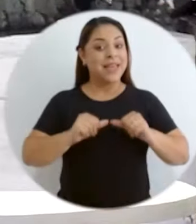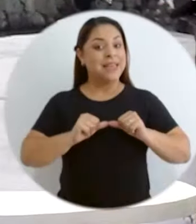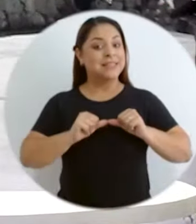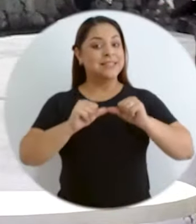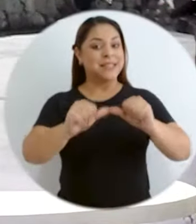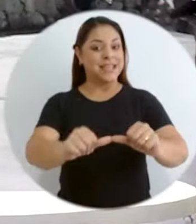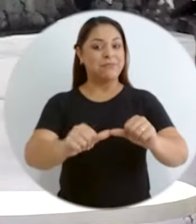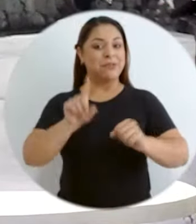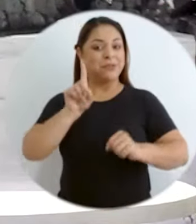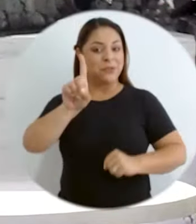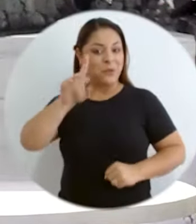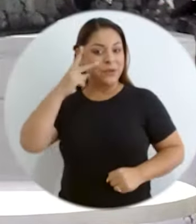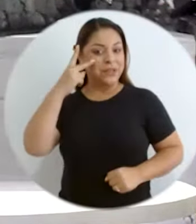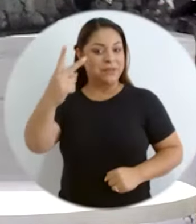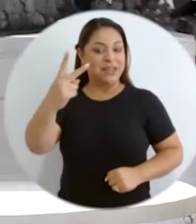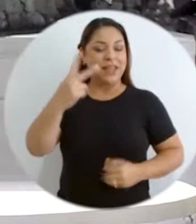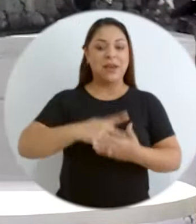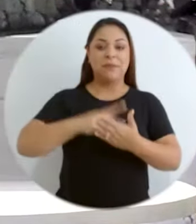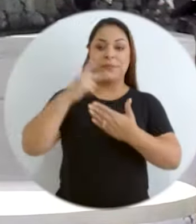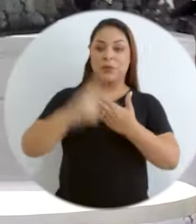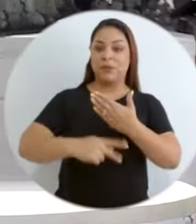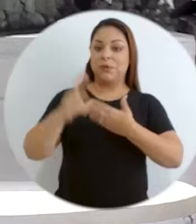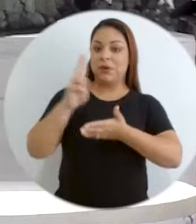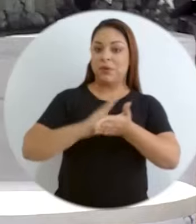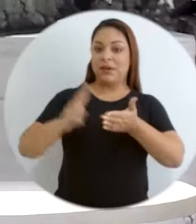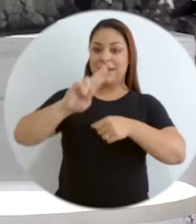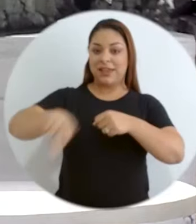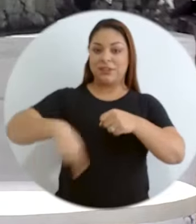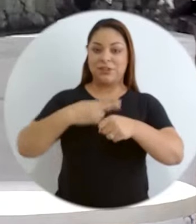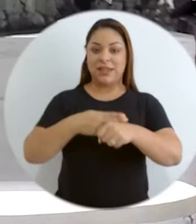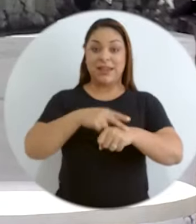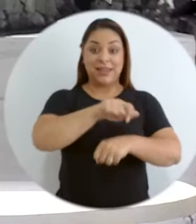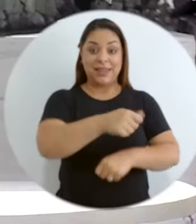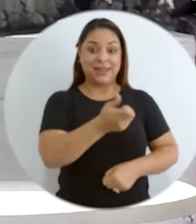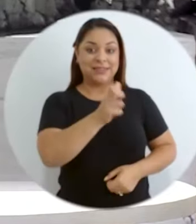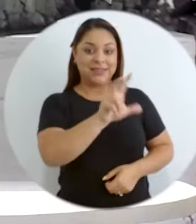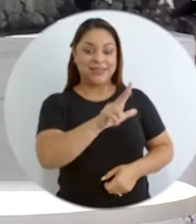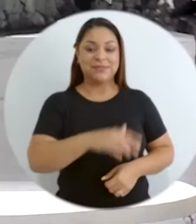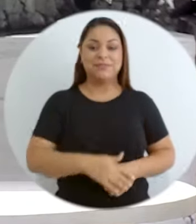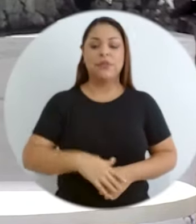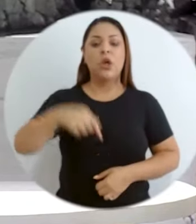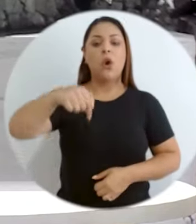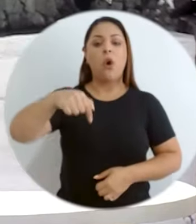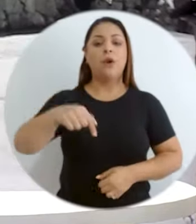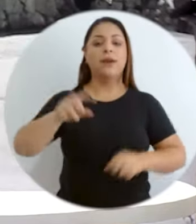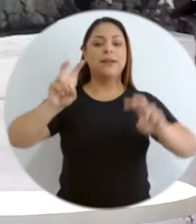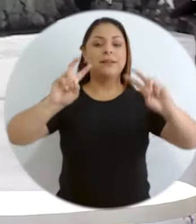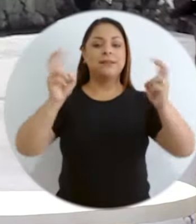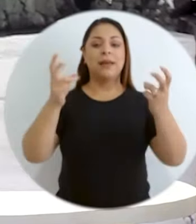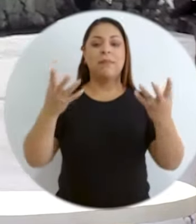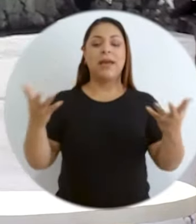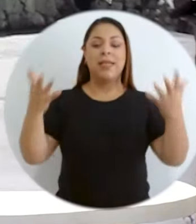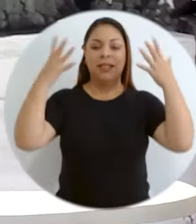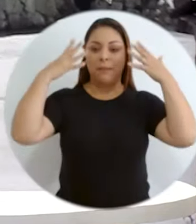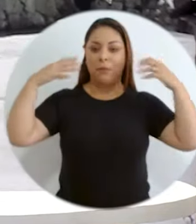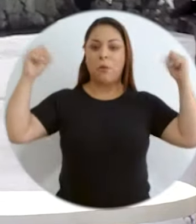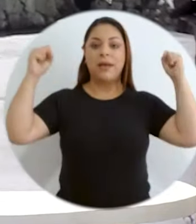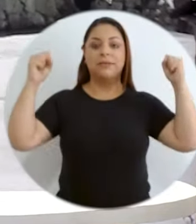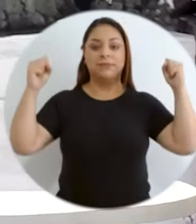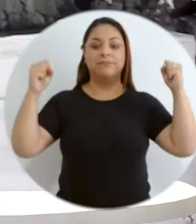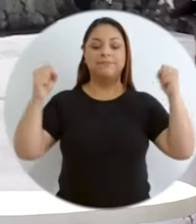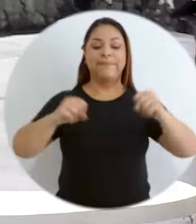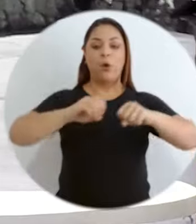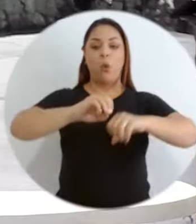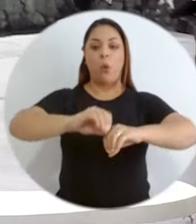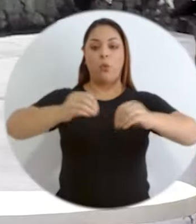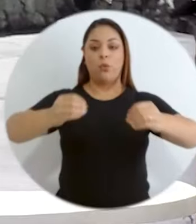Continúa usted con una mirada el programa de la Universidad Nacional y de Sinar S.A., hoy con el tema de la diplomacia de los océanos, una Costa